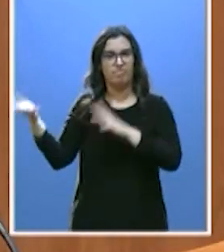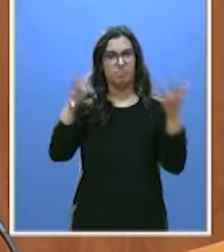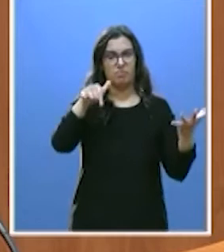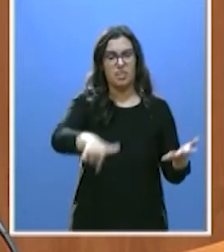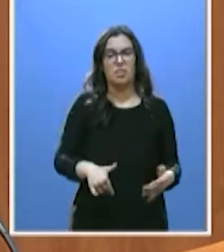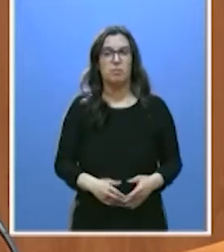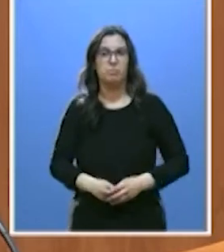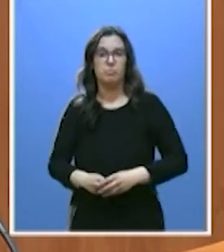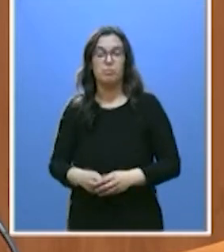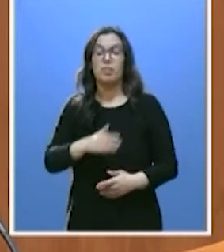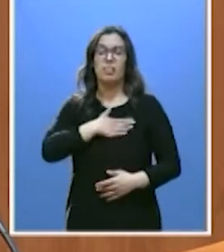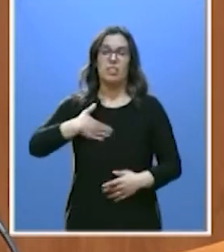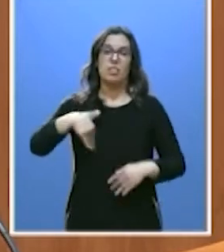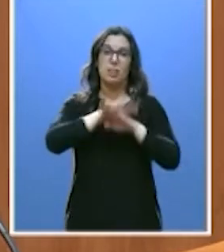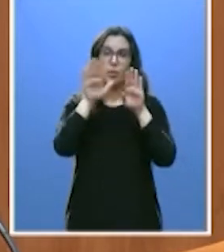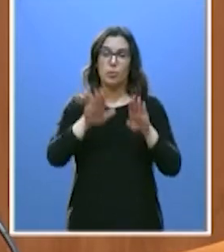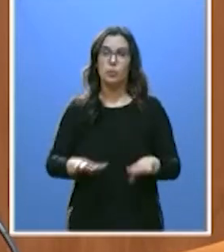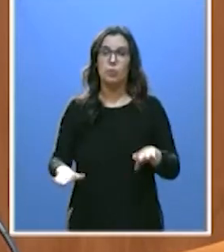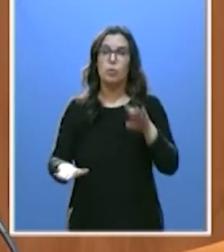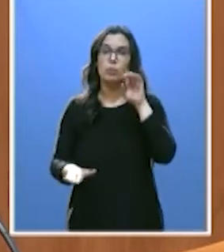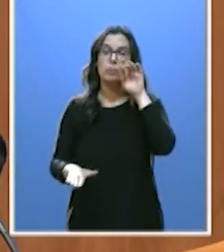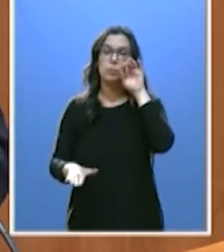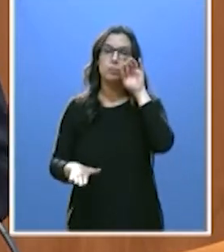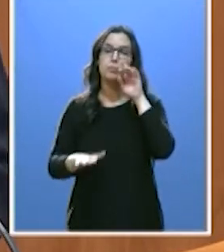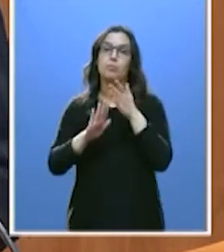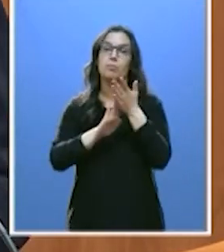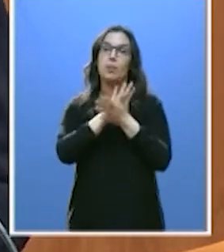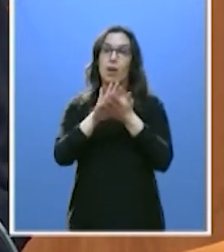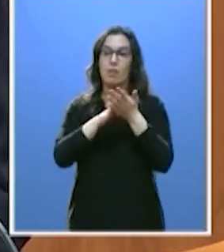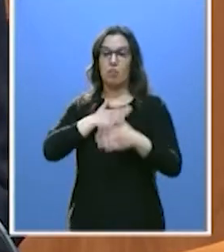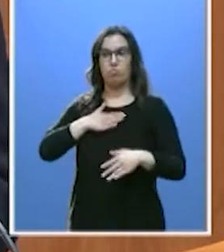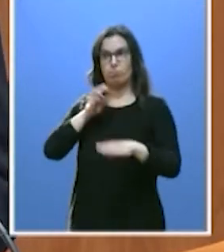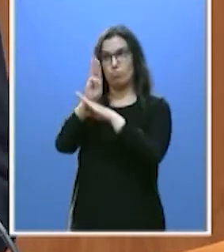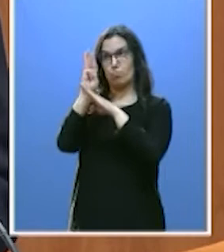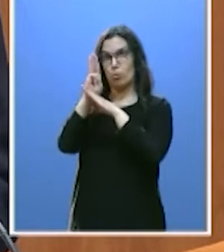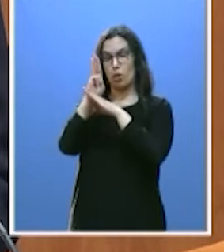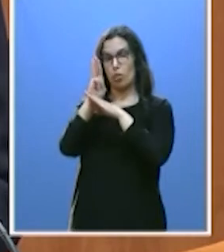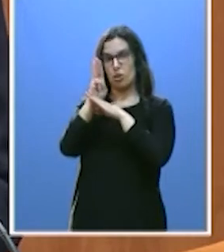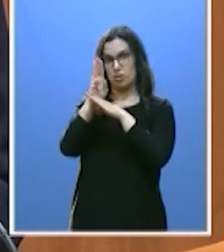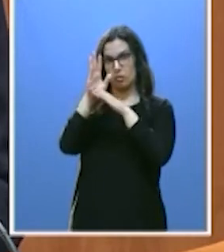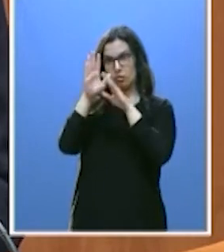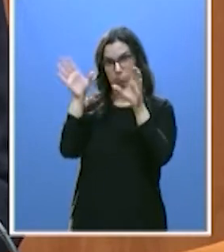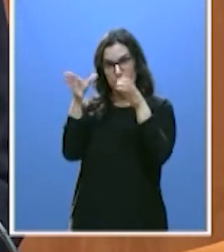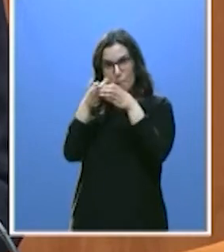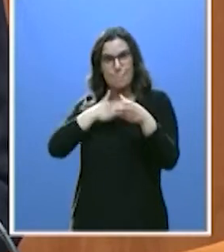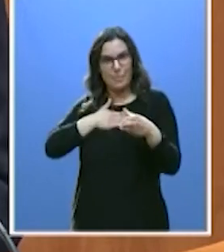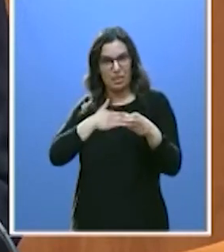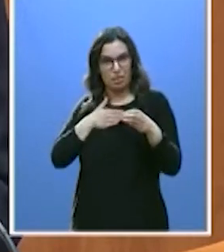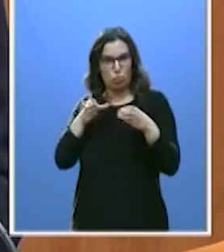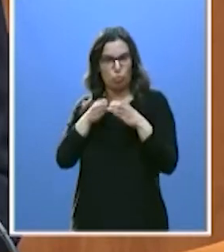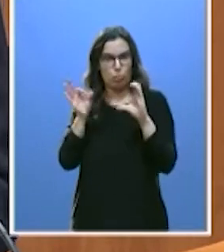Quisiera, por último, dirigirme a nuestros procuradores, a los procuradores de mi partido,